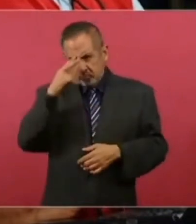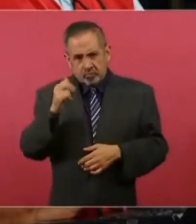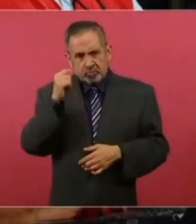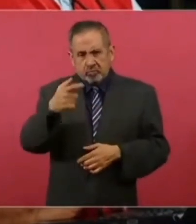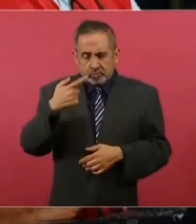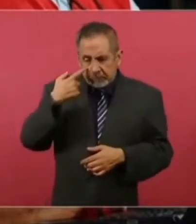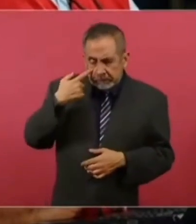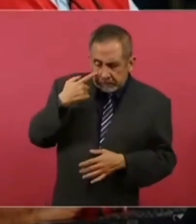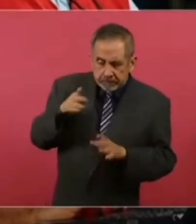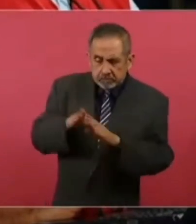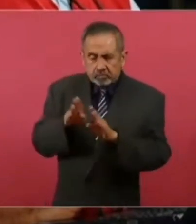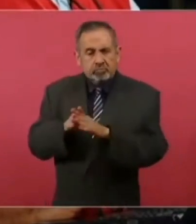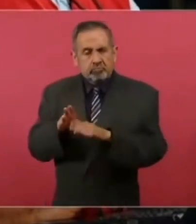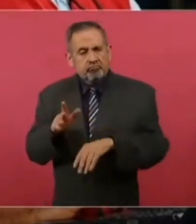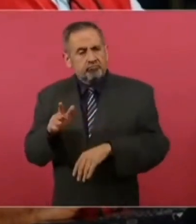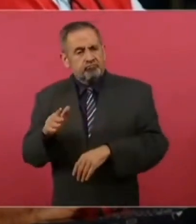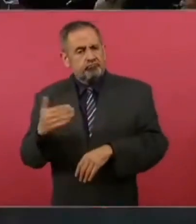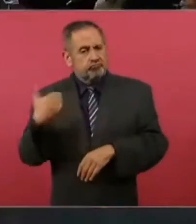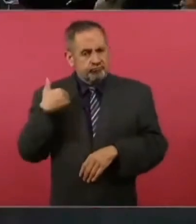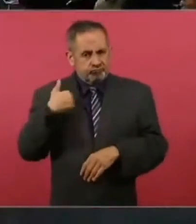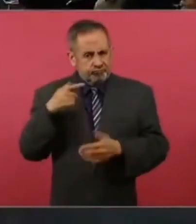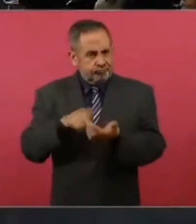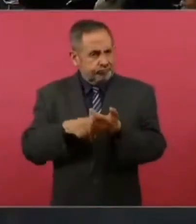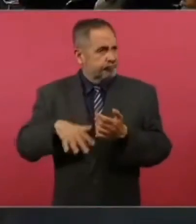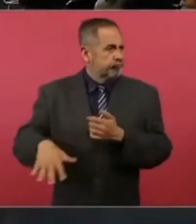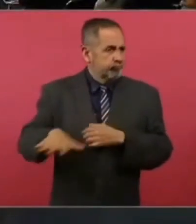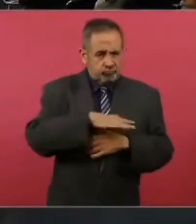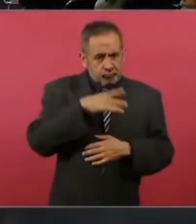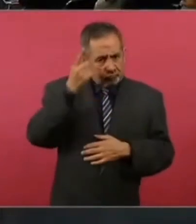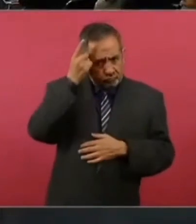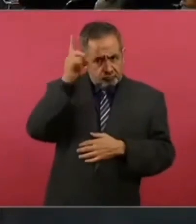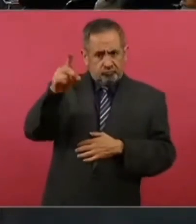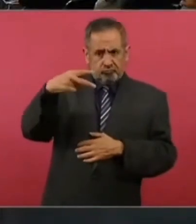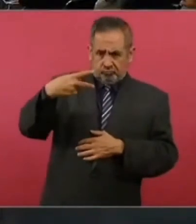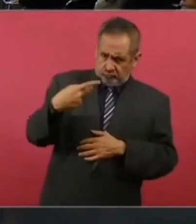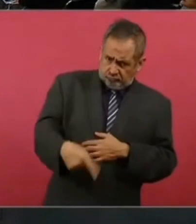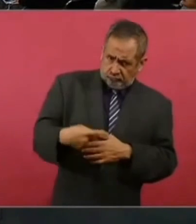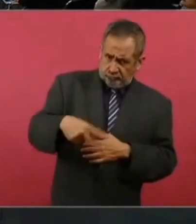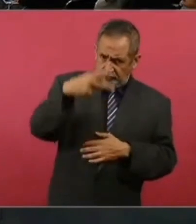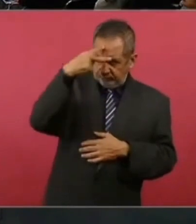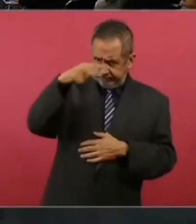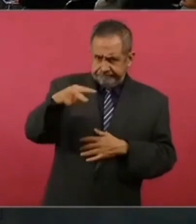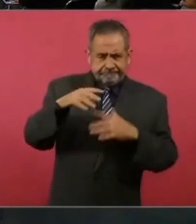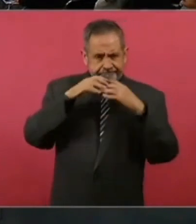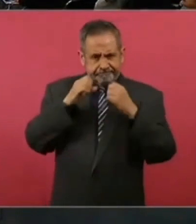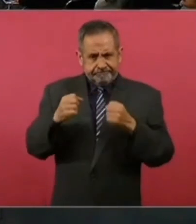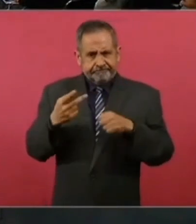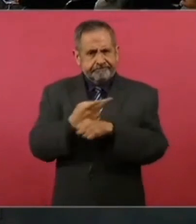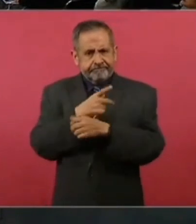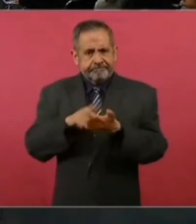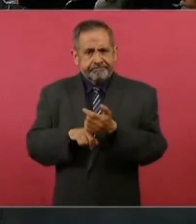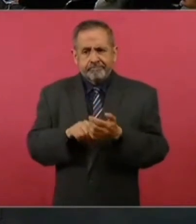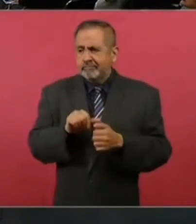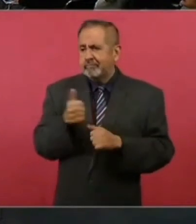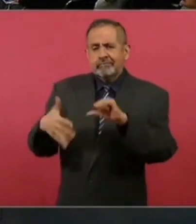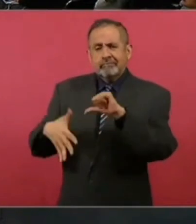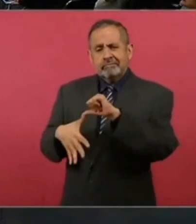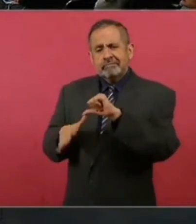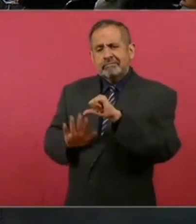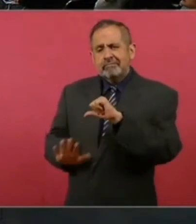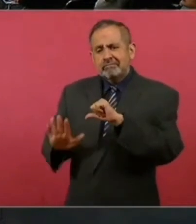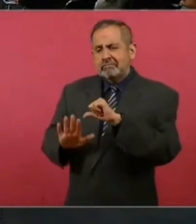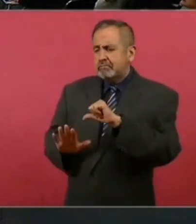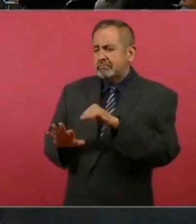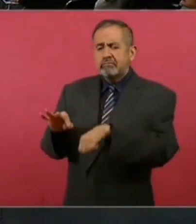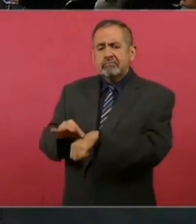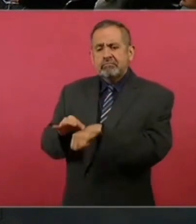medida para atender la petición de los ganaderos nacionales, en el sentido de reducir la importación de carne de res de